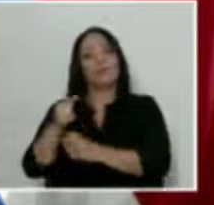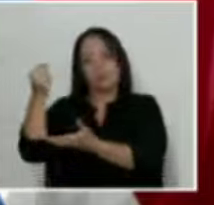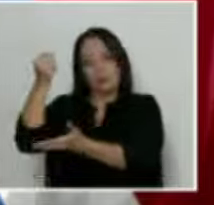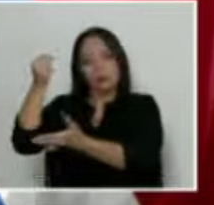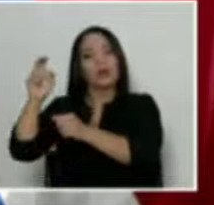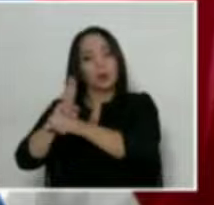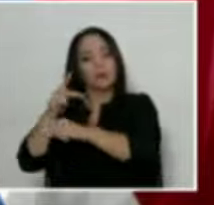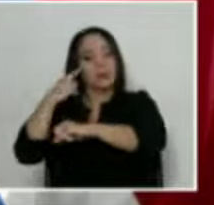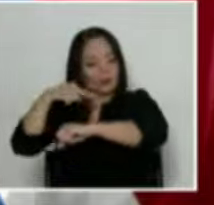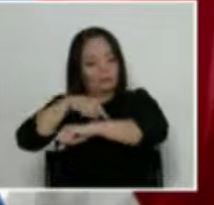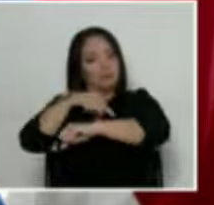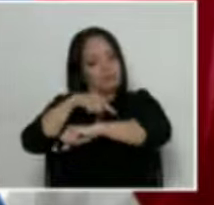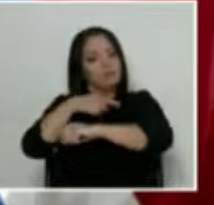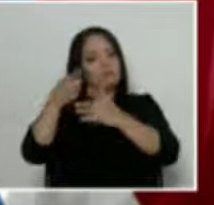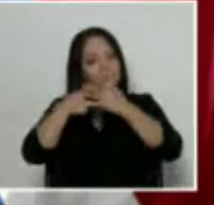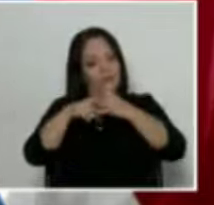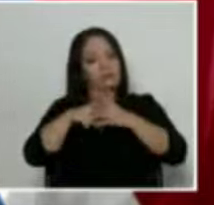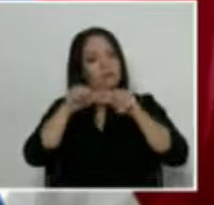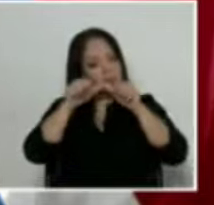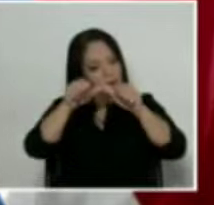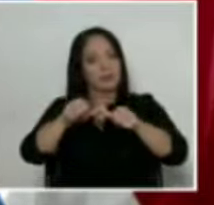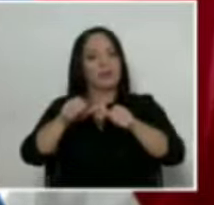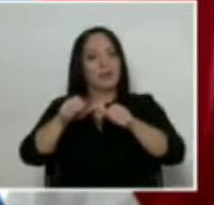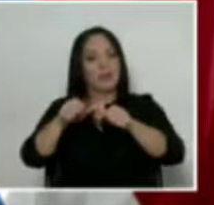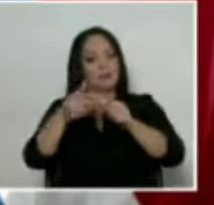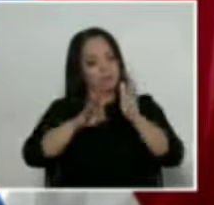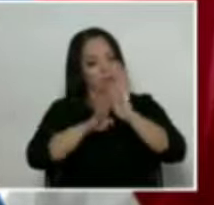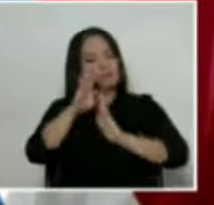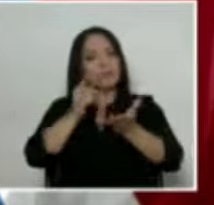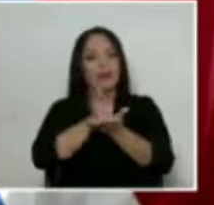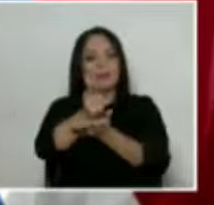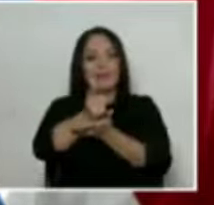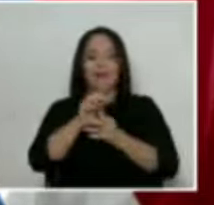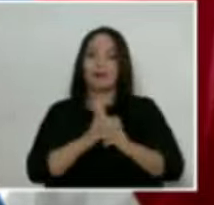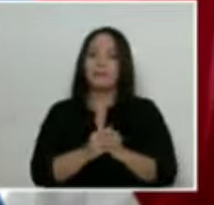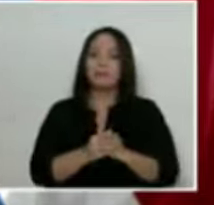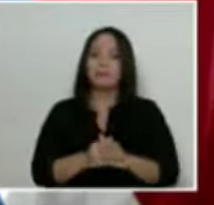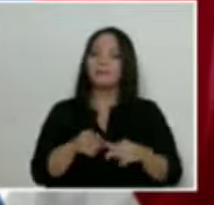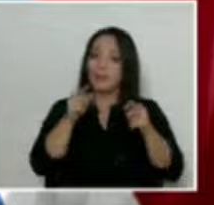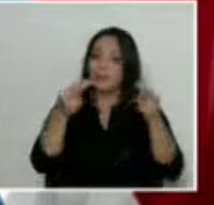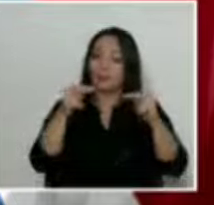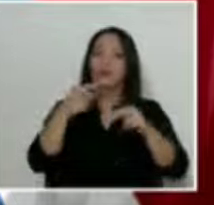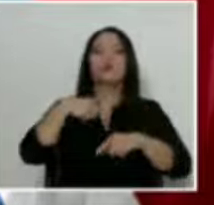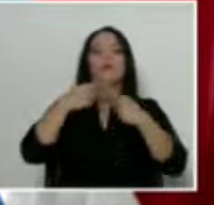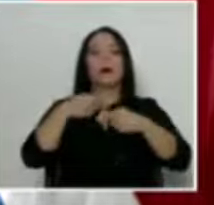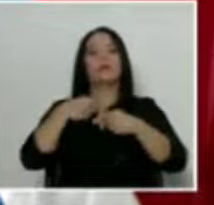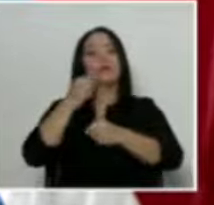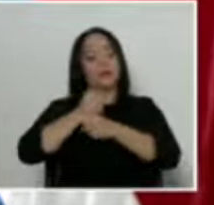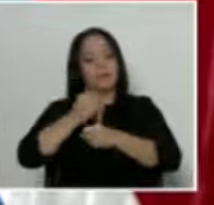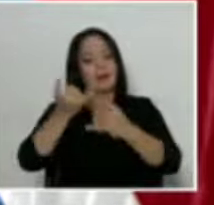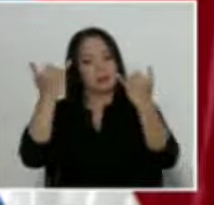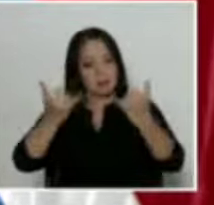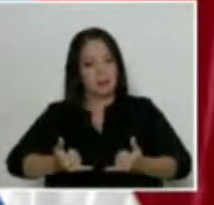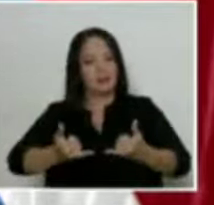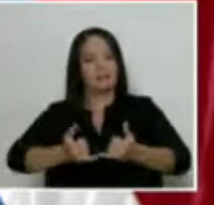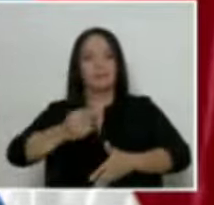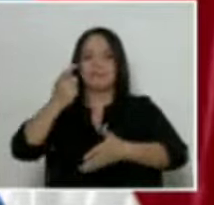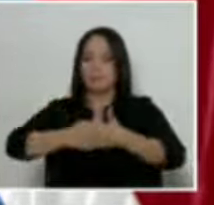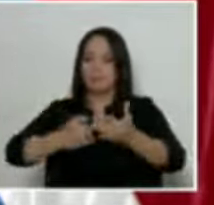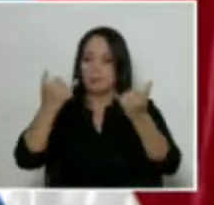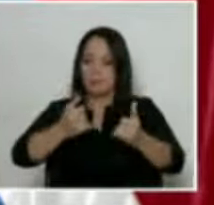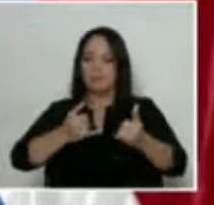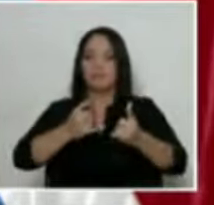pueda seguir funcionando en Liberia. Y esa es la noticia. Vamos a entrarle duro y ya, porque la situación no